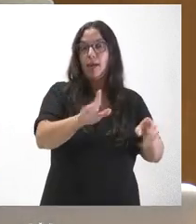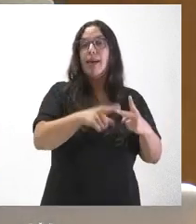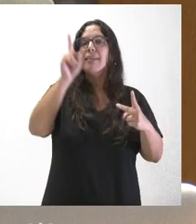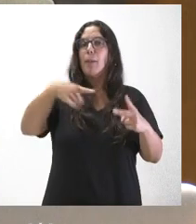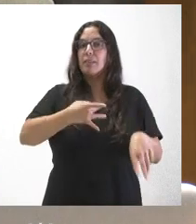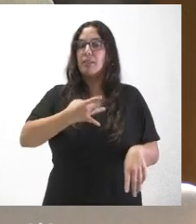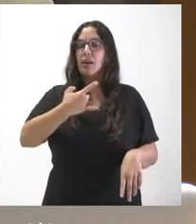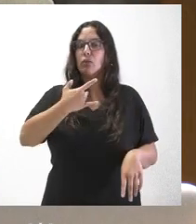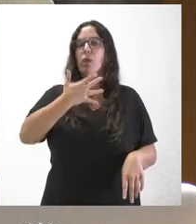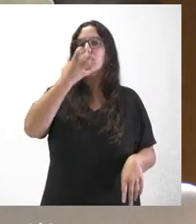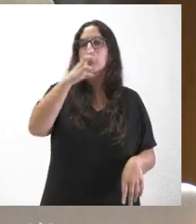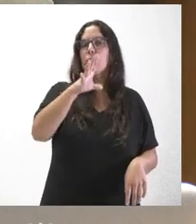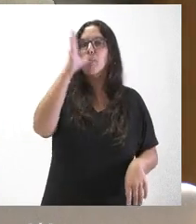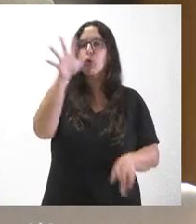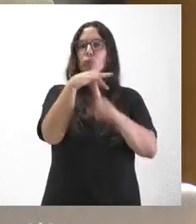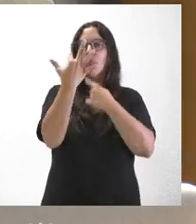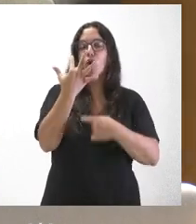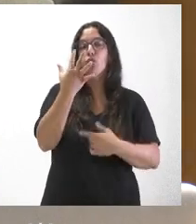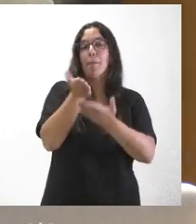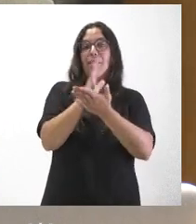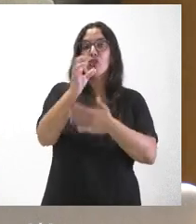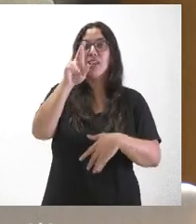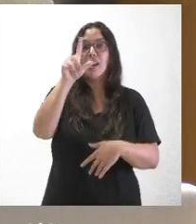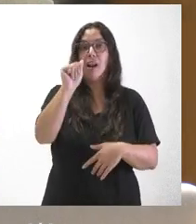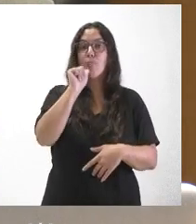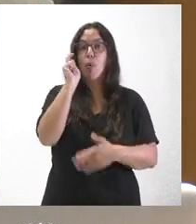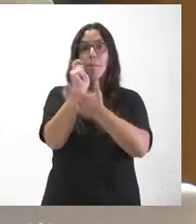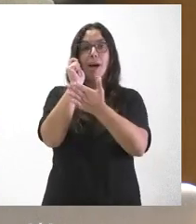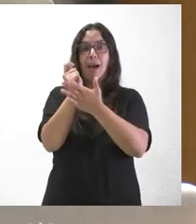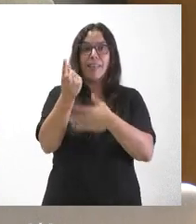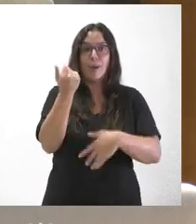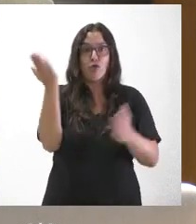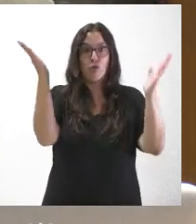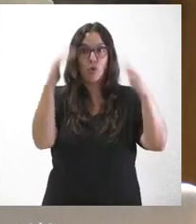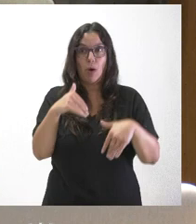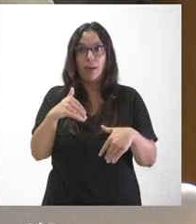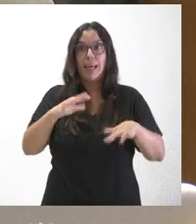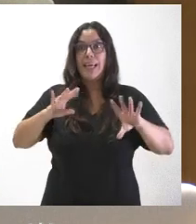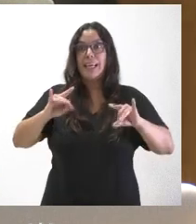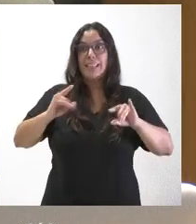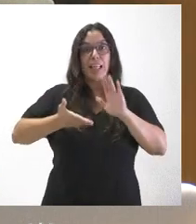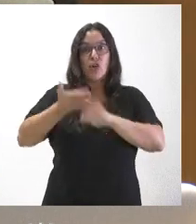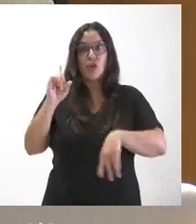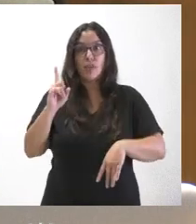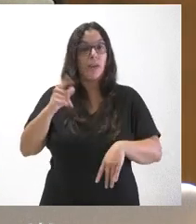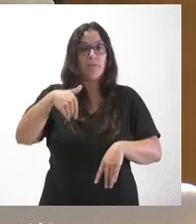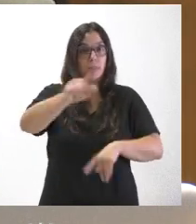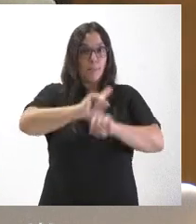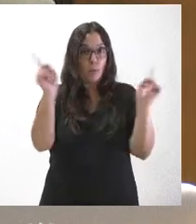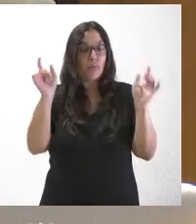denunciado la situación del SERLA. Vuelven a repetir que no hay fondos para pagar a la plantilla, que no se han ido de la sede y que tampoco se van a ir.